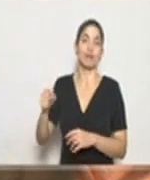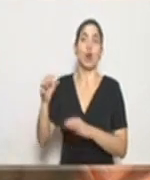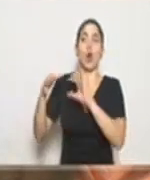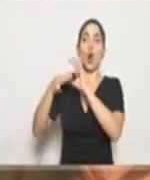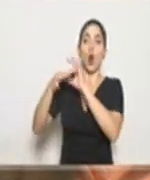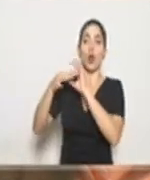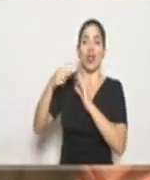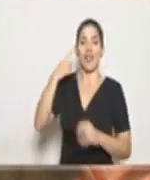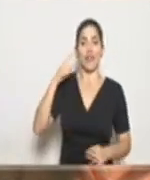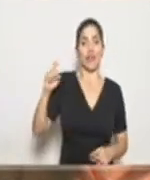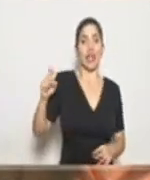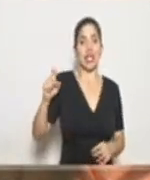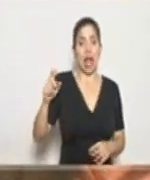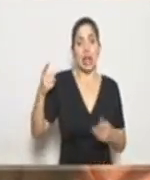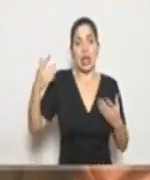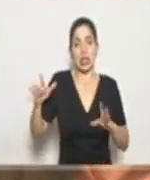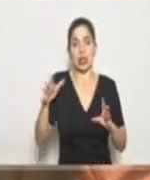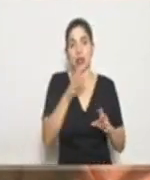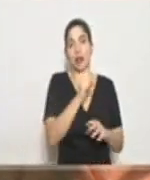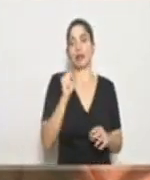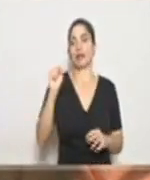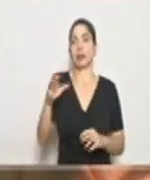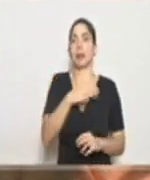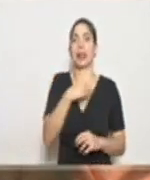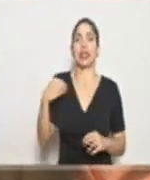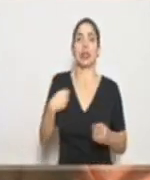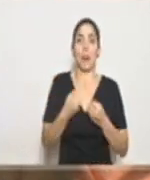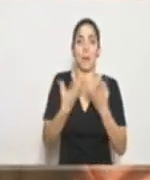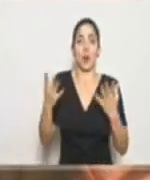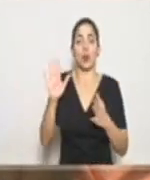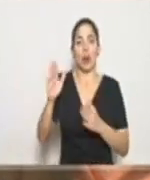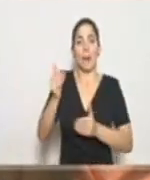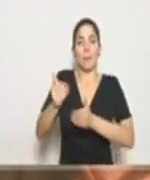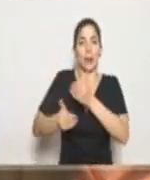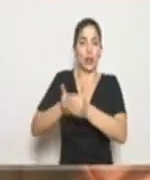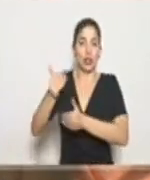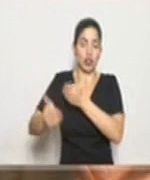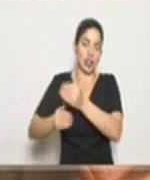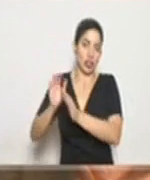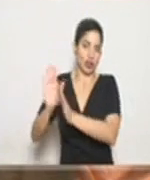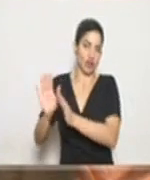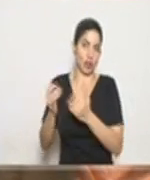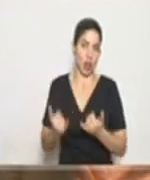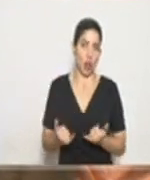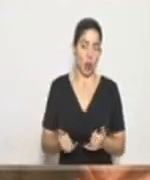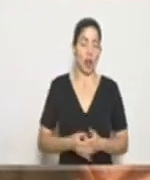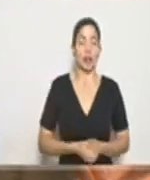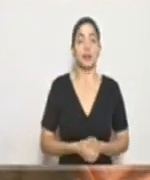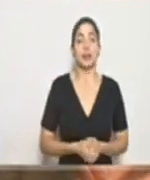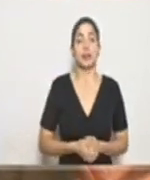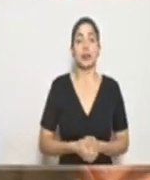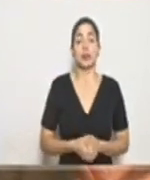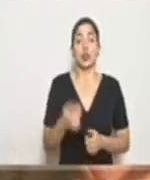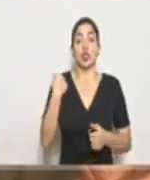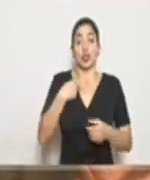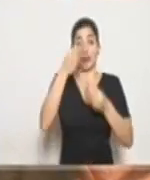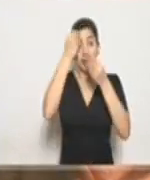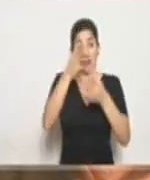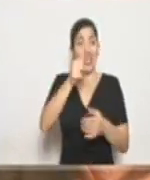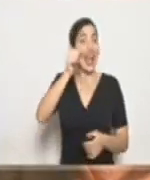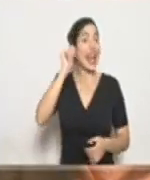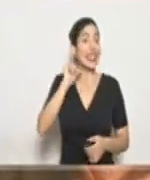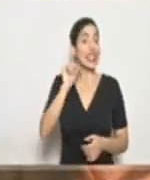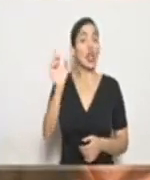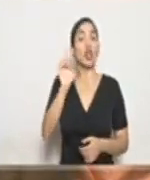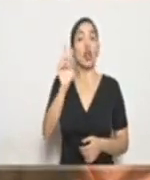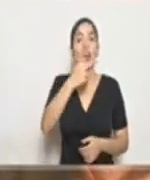fiscalía han sido debidamente presentados al Ministerio Público para el proceso correspondiente. El que informamos el día de ayer, que